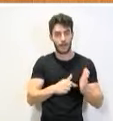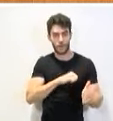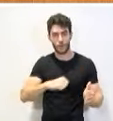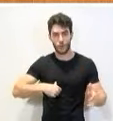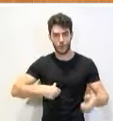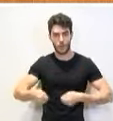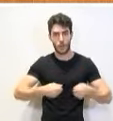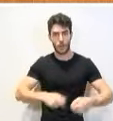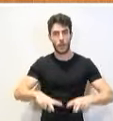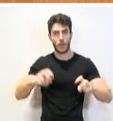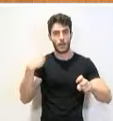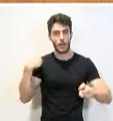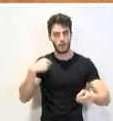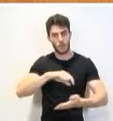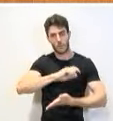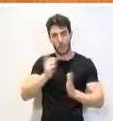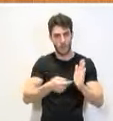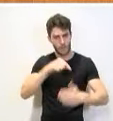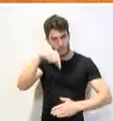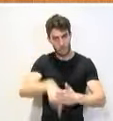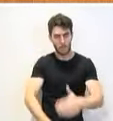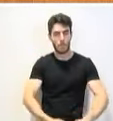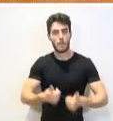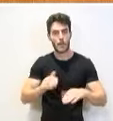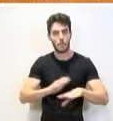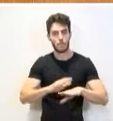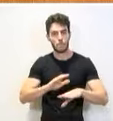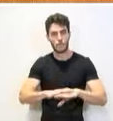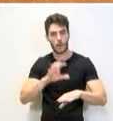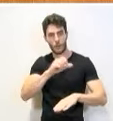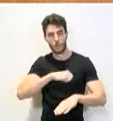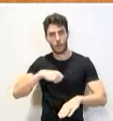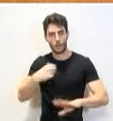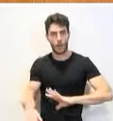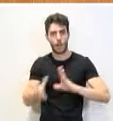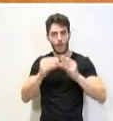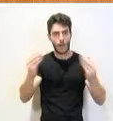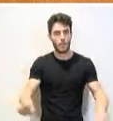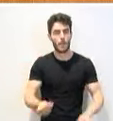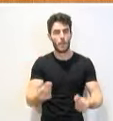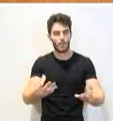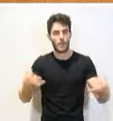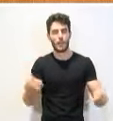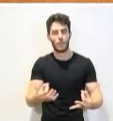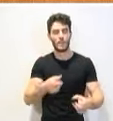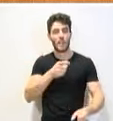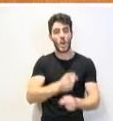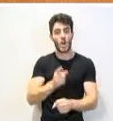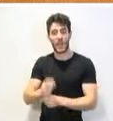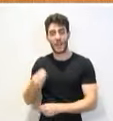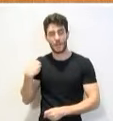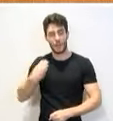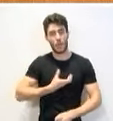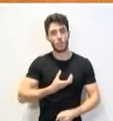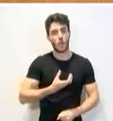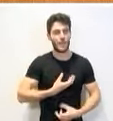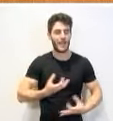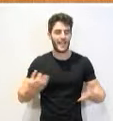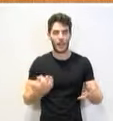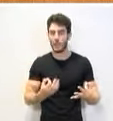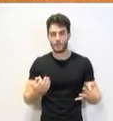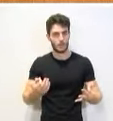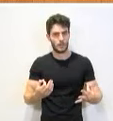la materia de manera más integral y sistemática para su territorio. Pero se han planteado ustedes qué va a pasar con todas esas ordenanzas municipales. Nos decían aquí